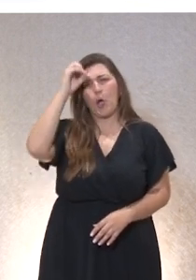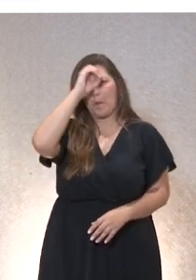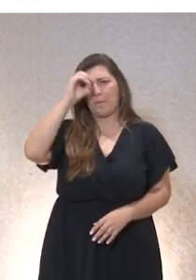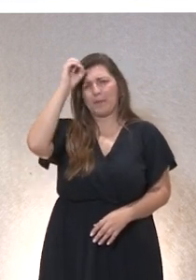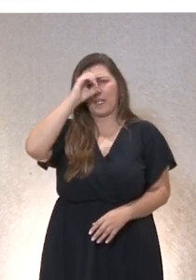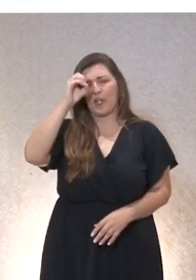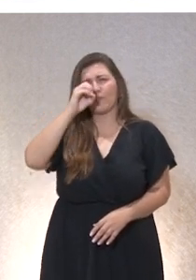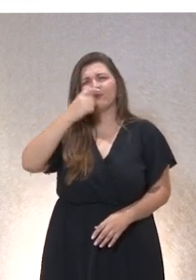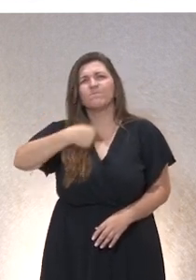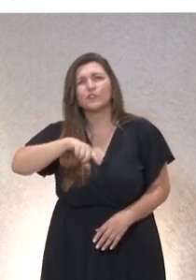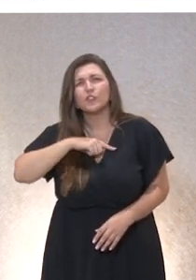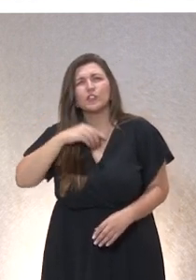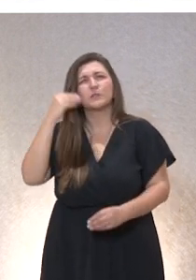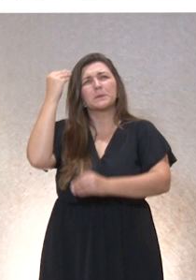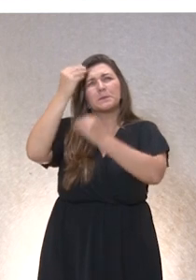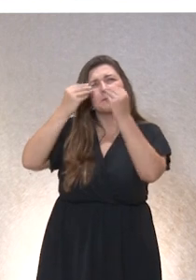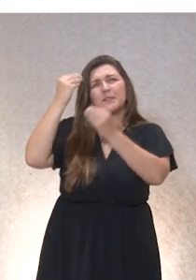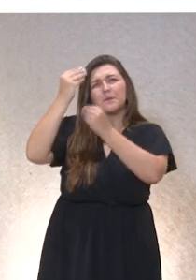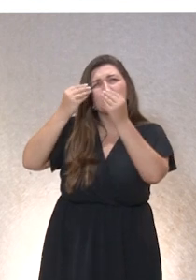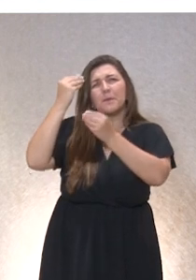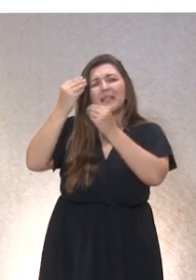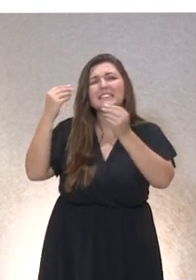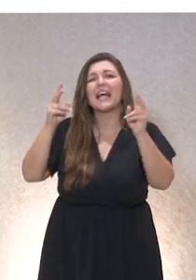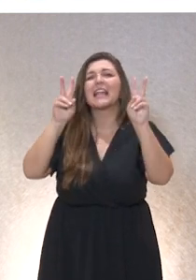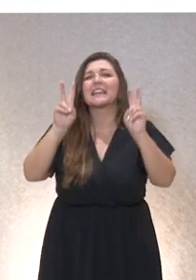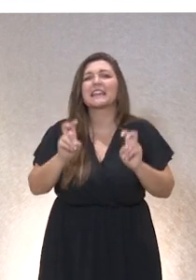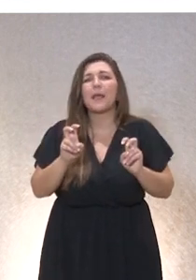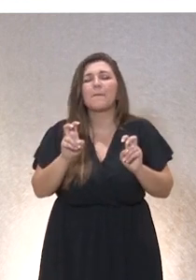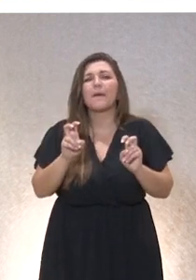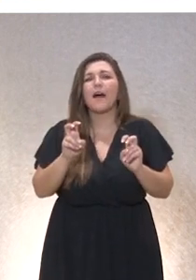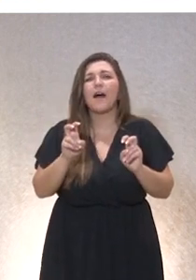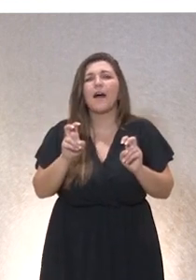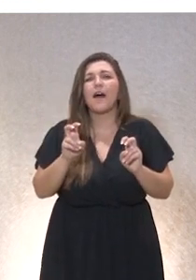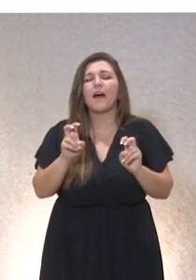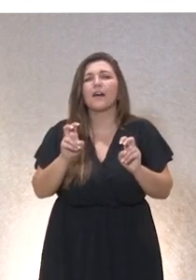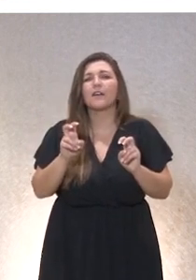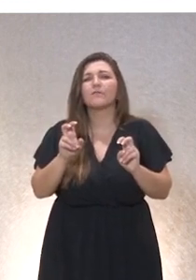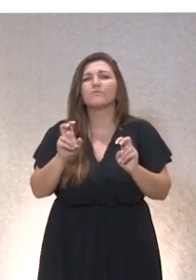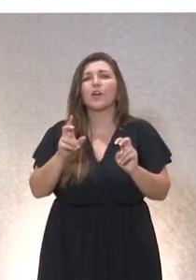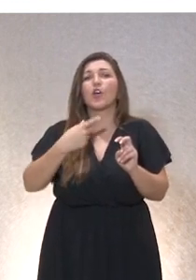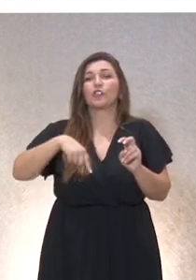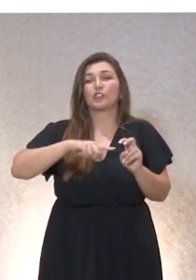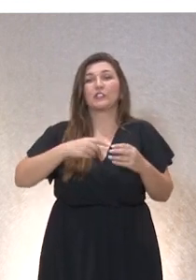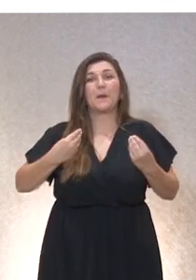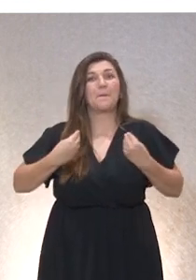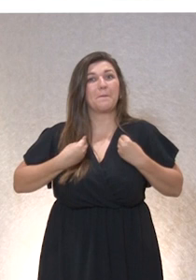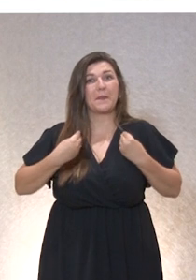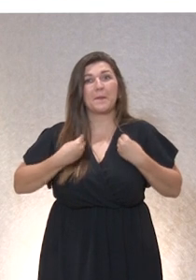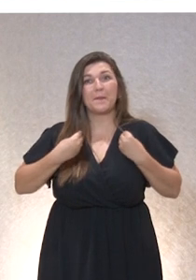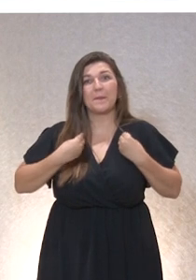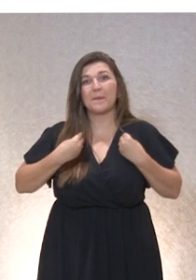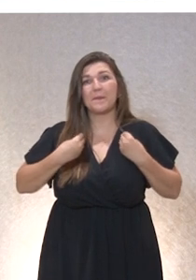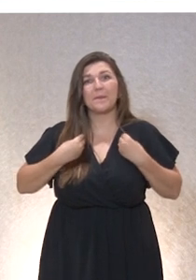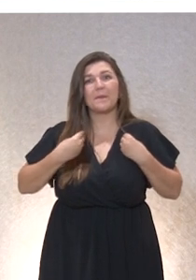preguntándonos, estamos reflexionando sobre aquello que nos permite vivir altos